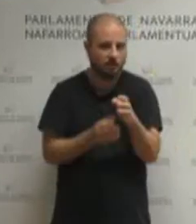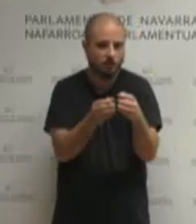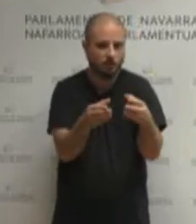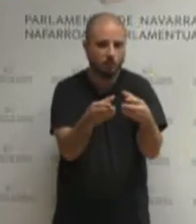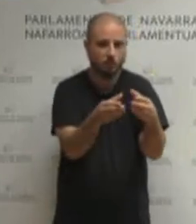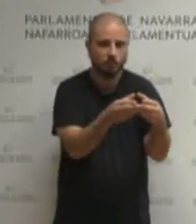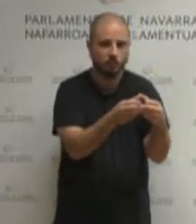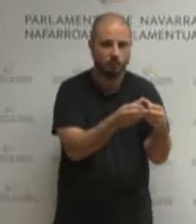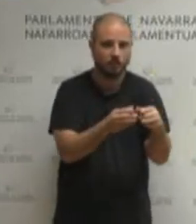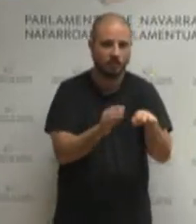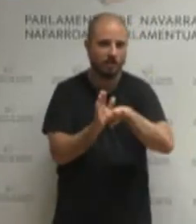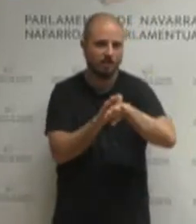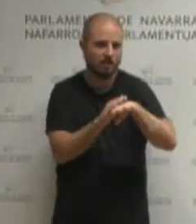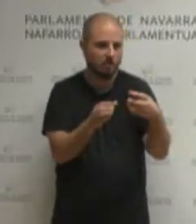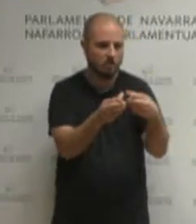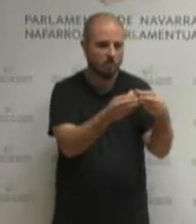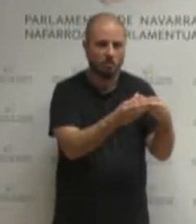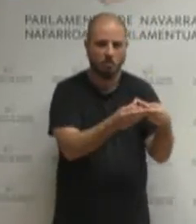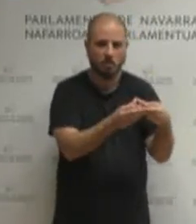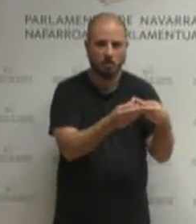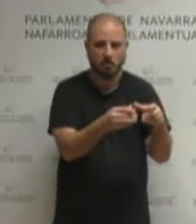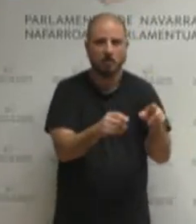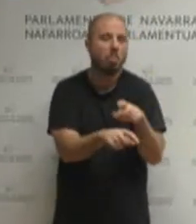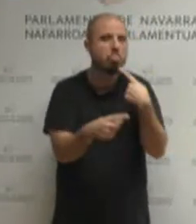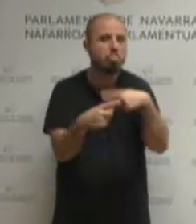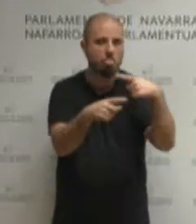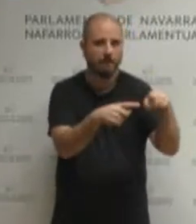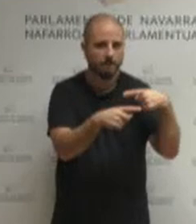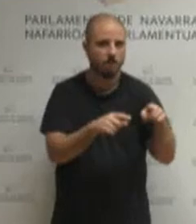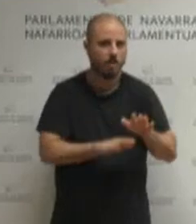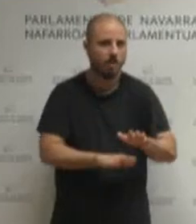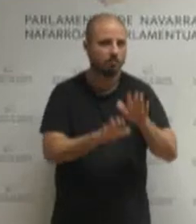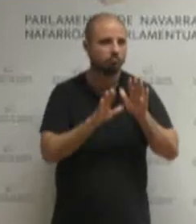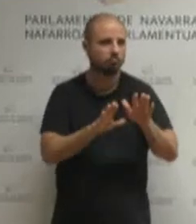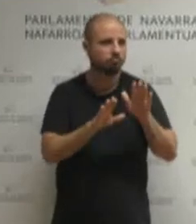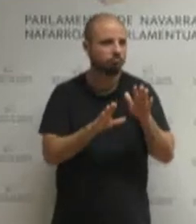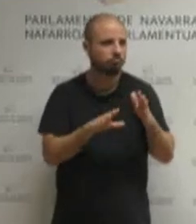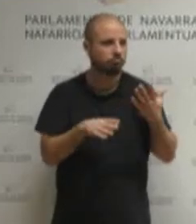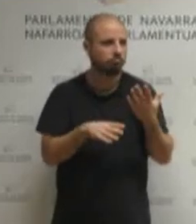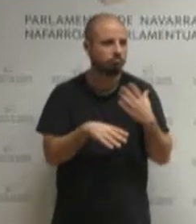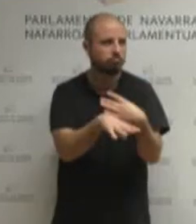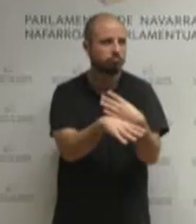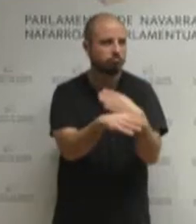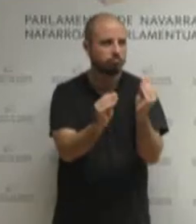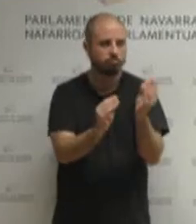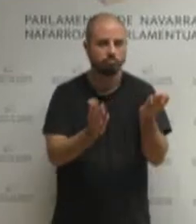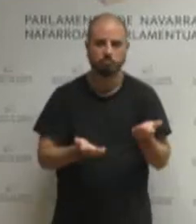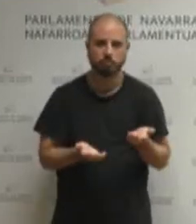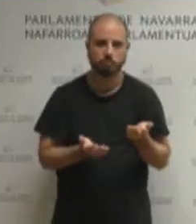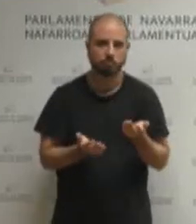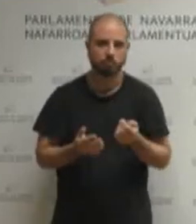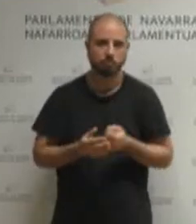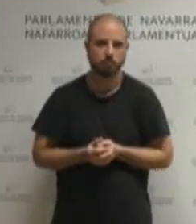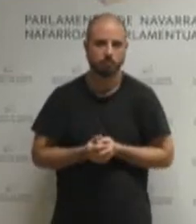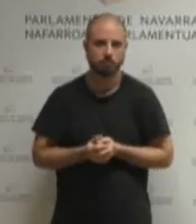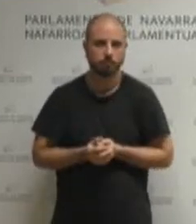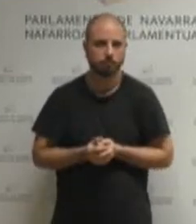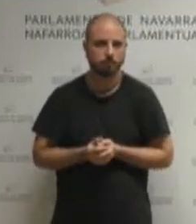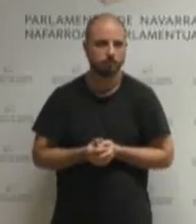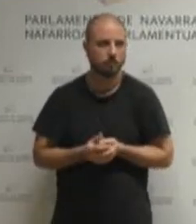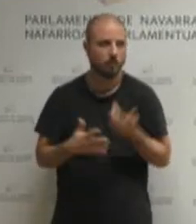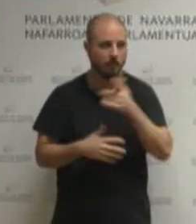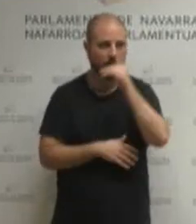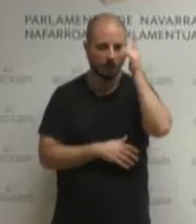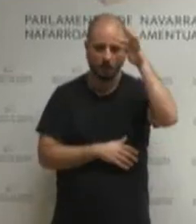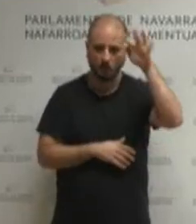seguraski eredu sozial ekonomiko politiko oso diferenteak defendatzen ditugunak baina minimo batzuetan adoz